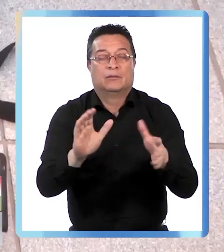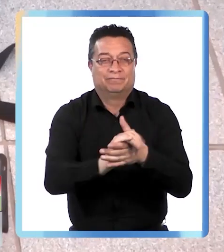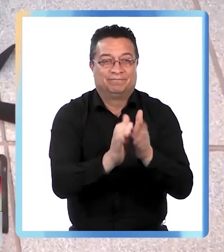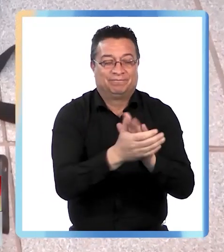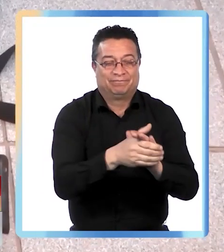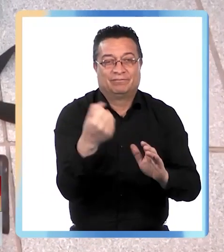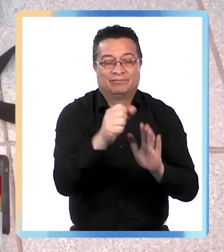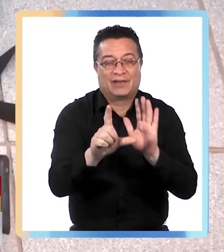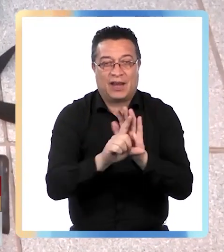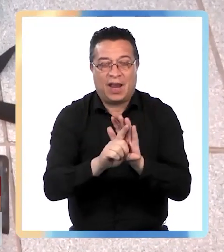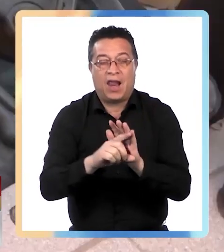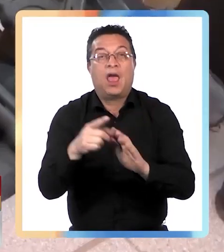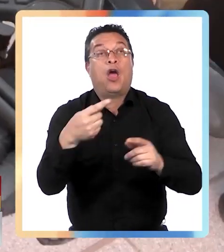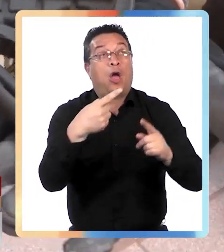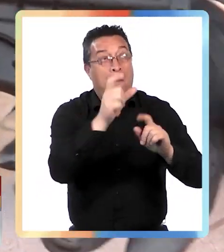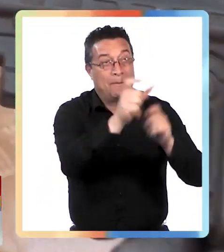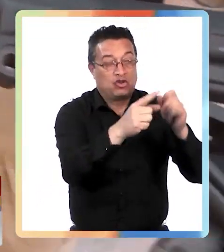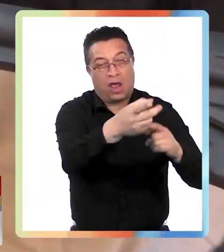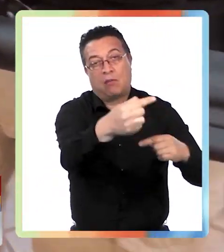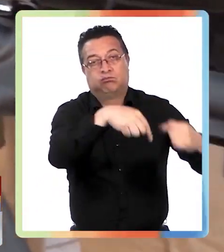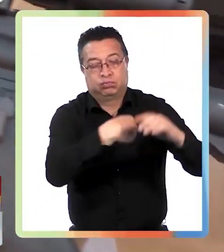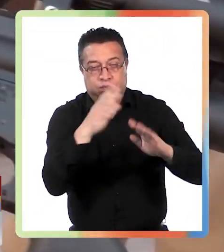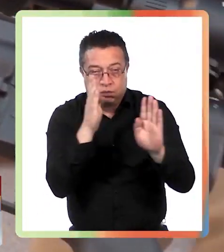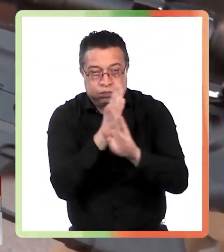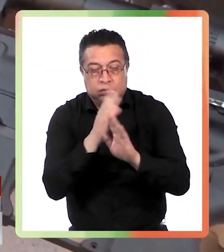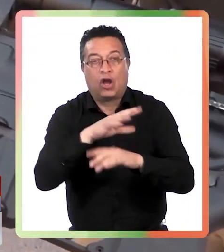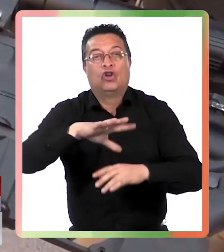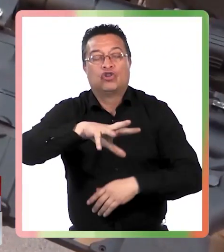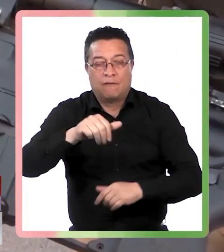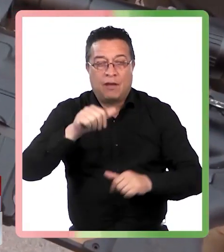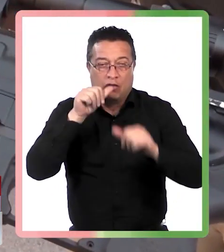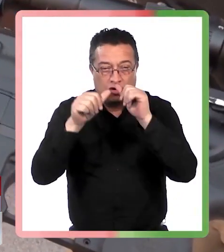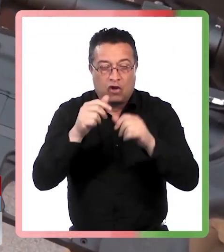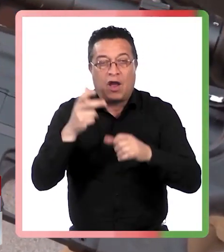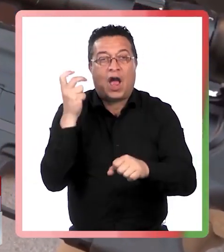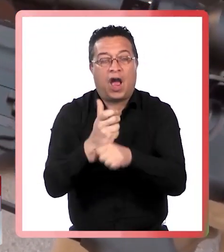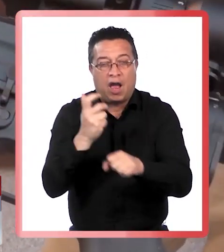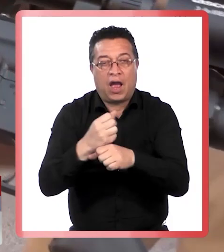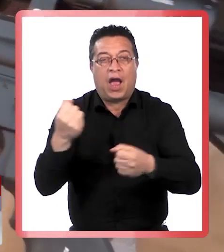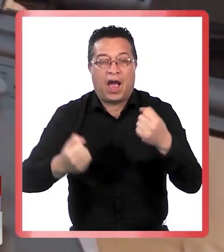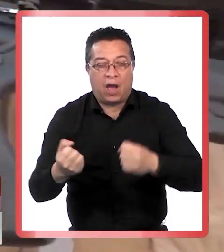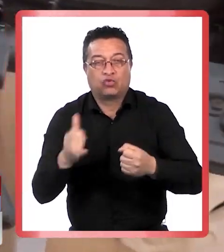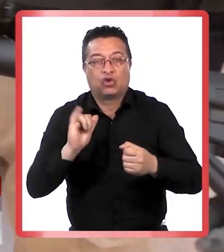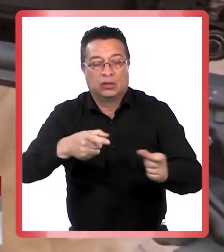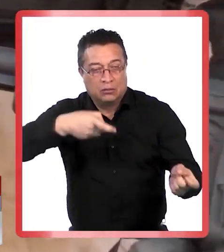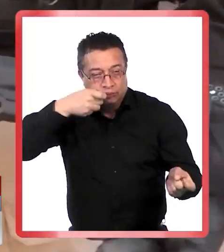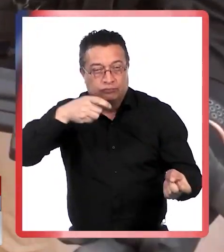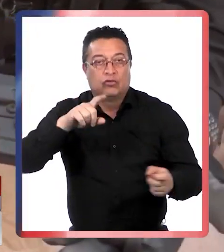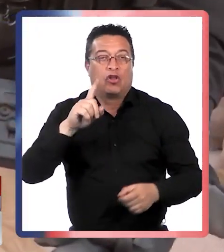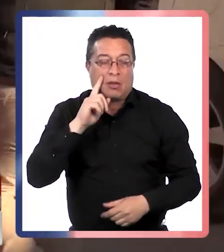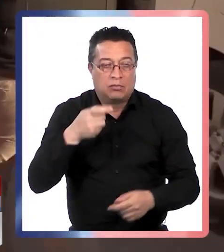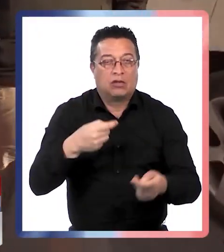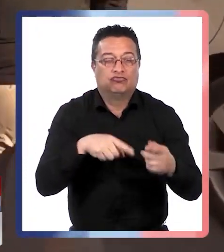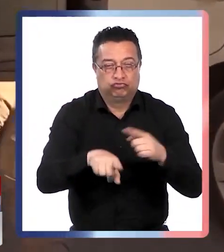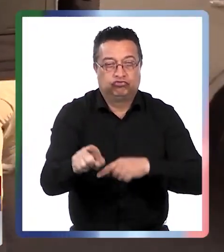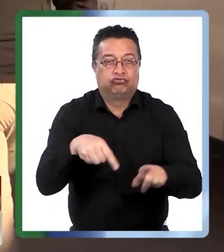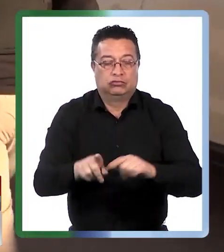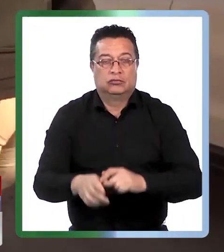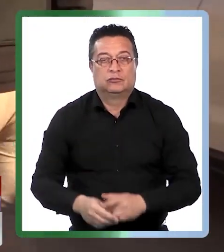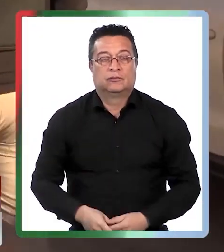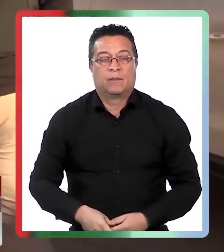asociación ilícita, tráfico de migrantes y de droga, robo y receptación de vehículos y tráfico de armas de fuego.